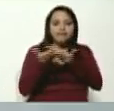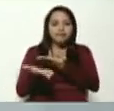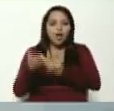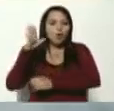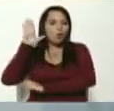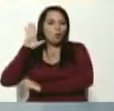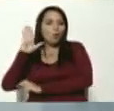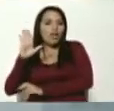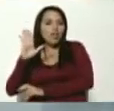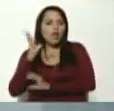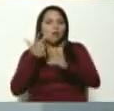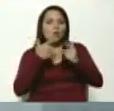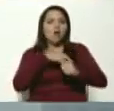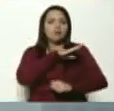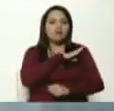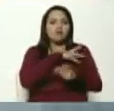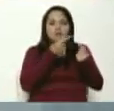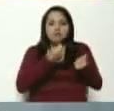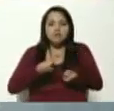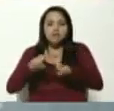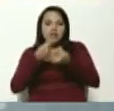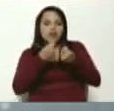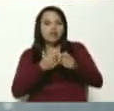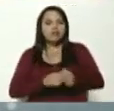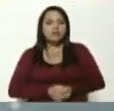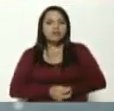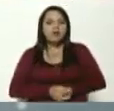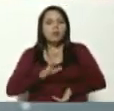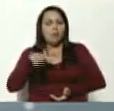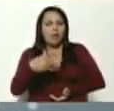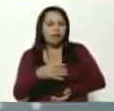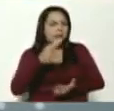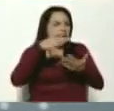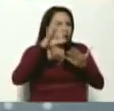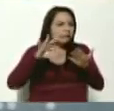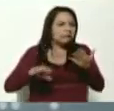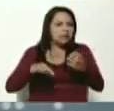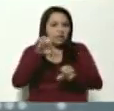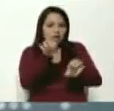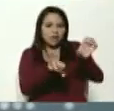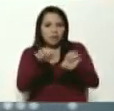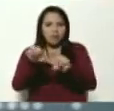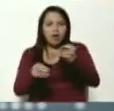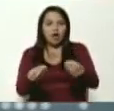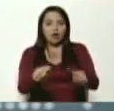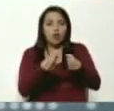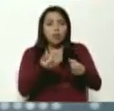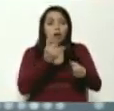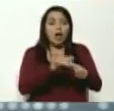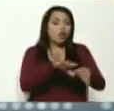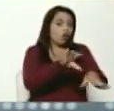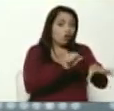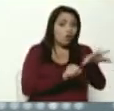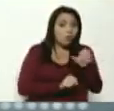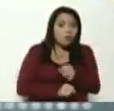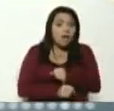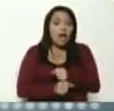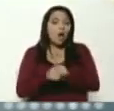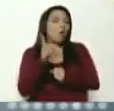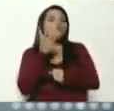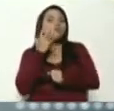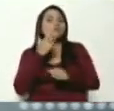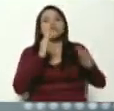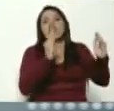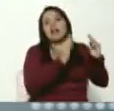de patrimonio para que se verifique si han comprado una vivienda,